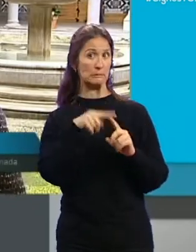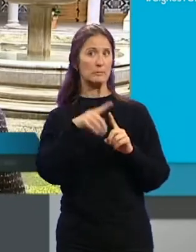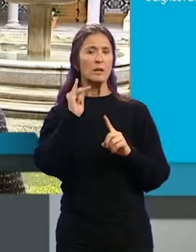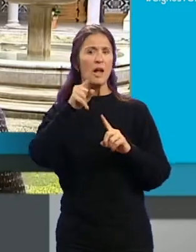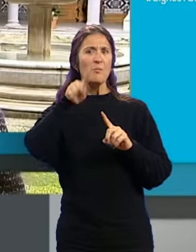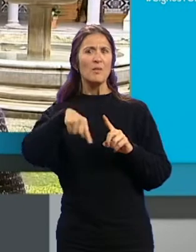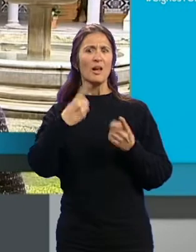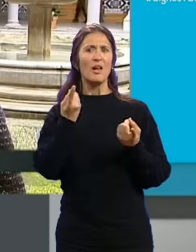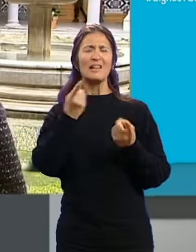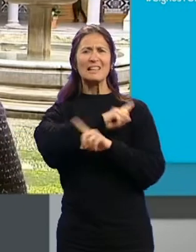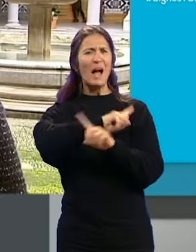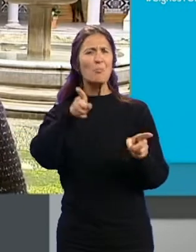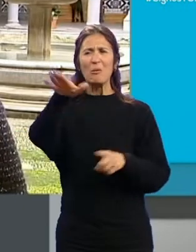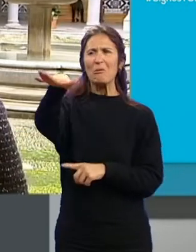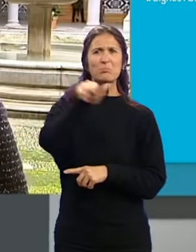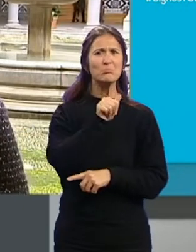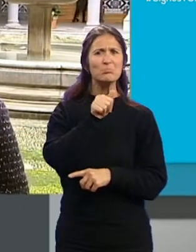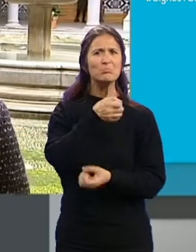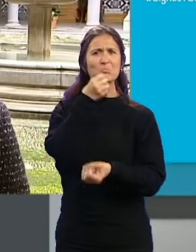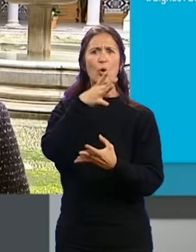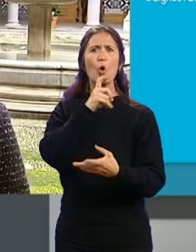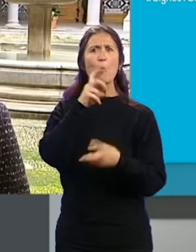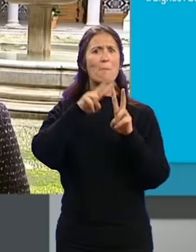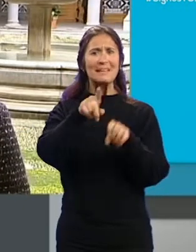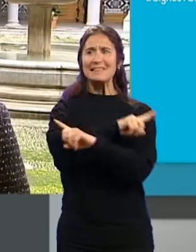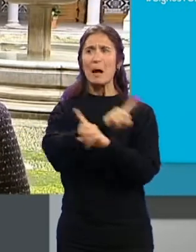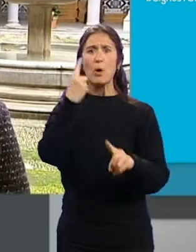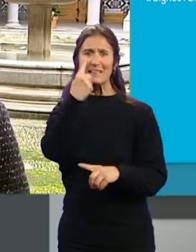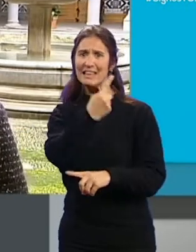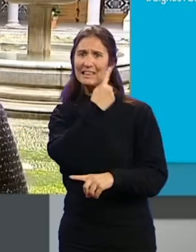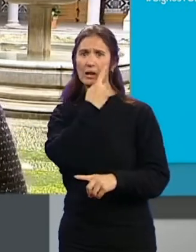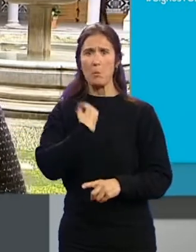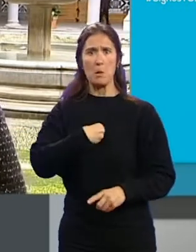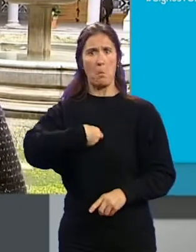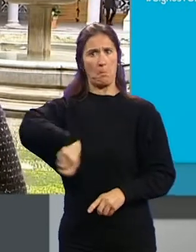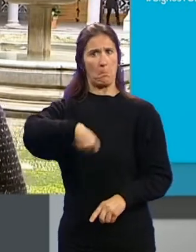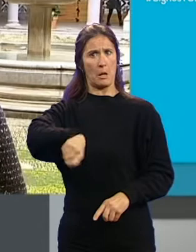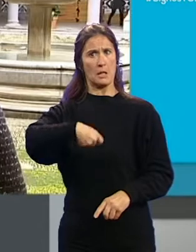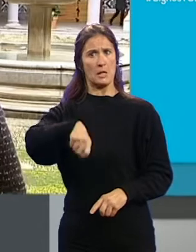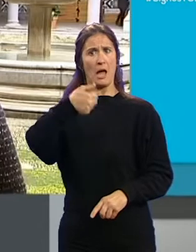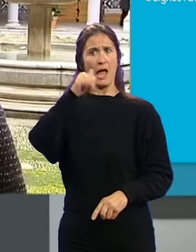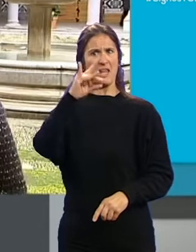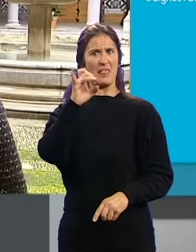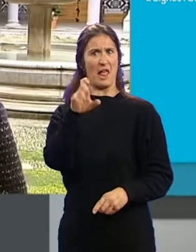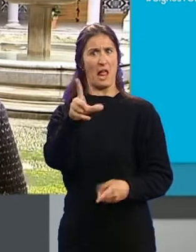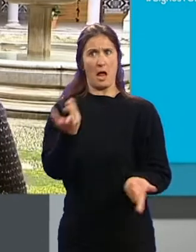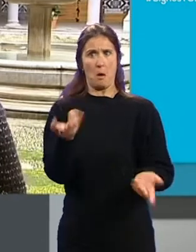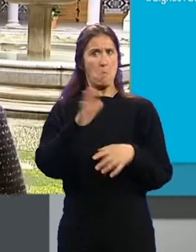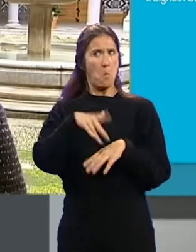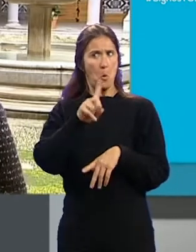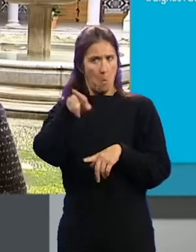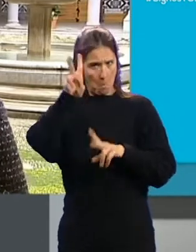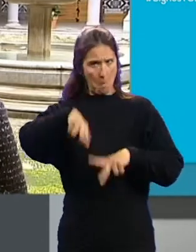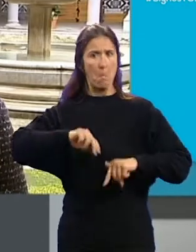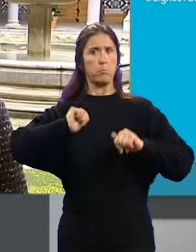siquiera ha llamado a declarar, ni como investigado pero tampoco como testigo... ...al propio presidente de AIDE, que fue quien inició